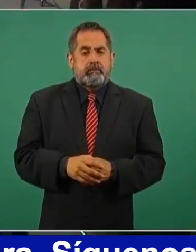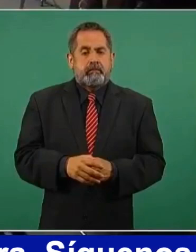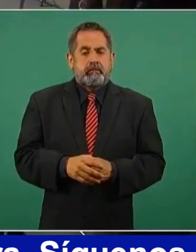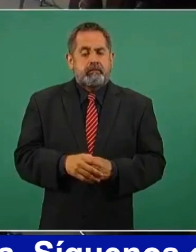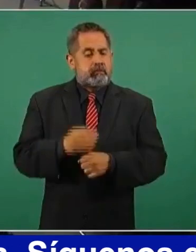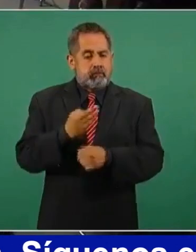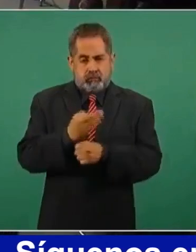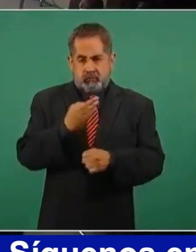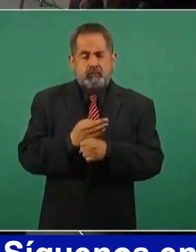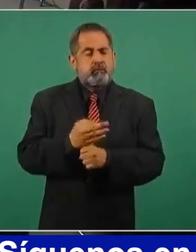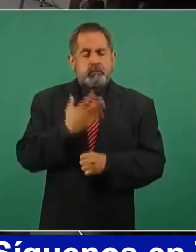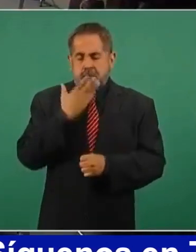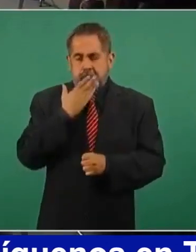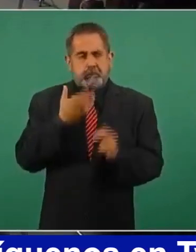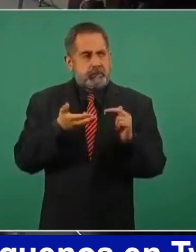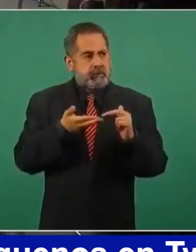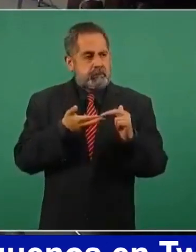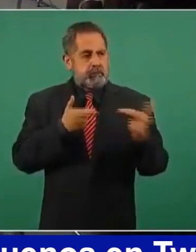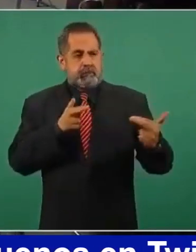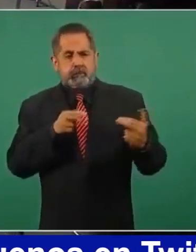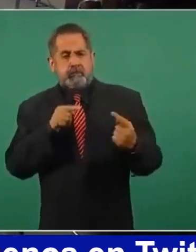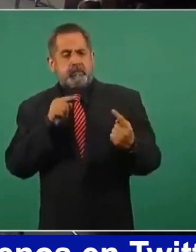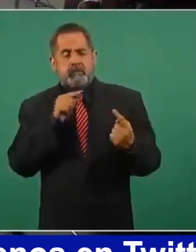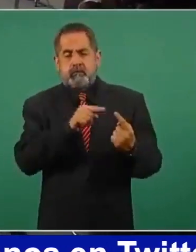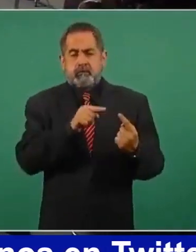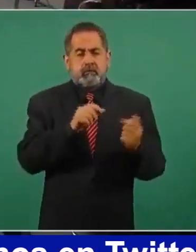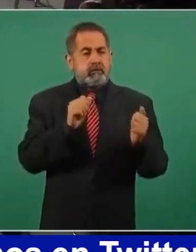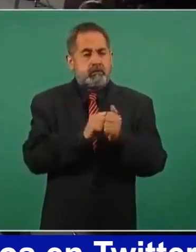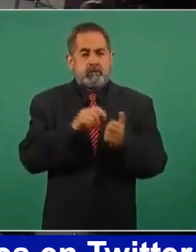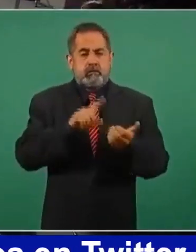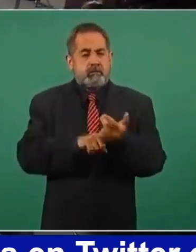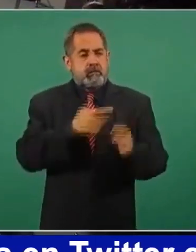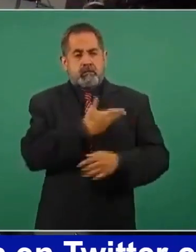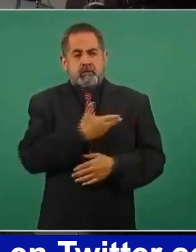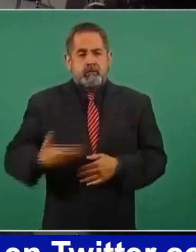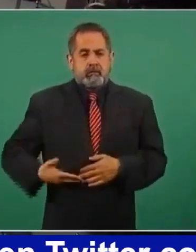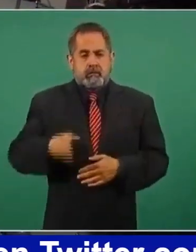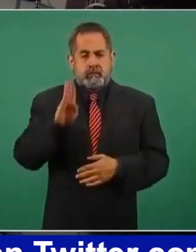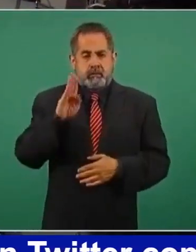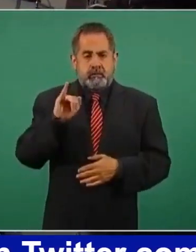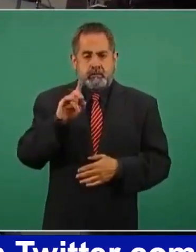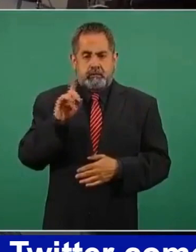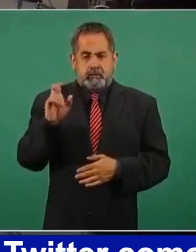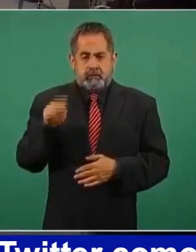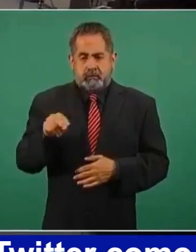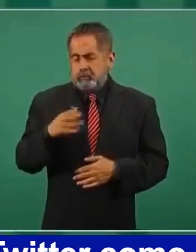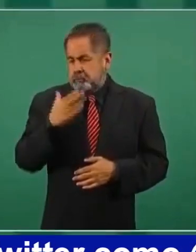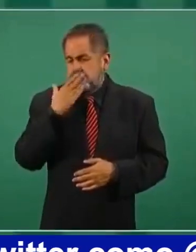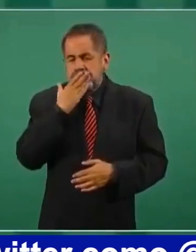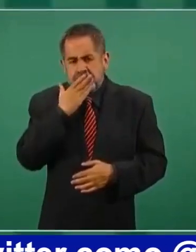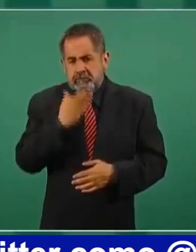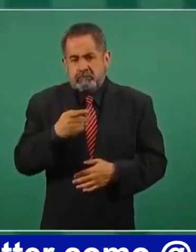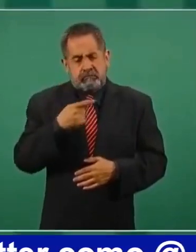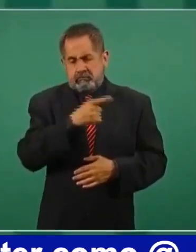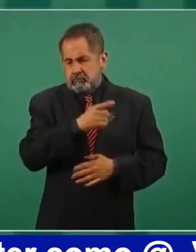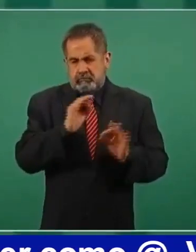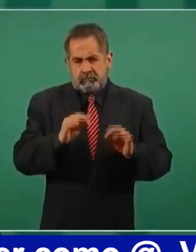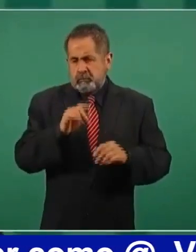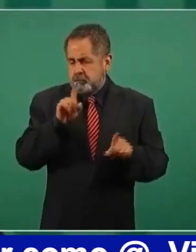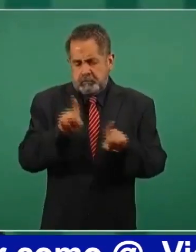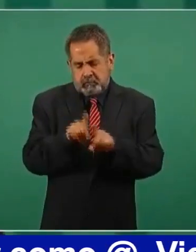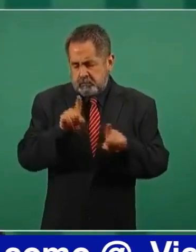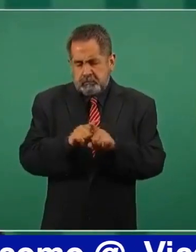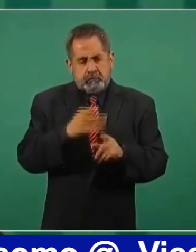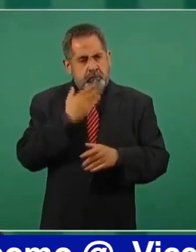haciendo en la relación con el presidente Biden lo mismo